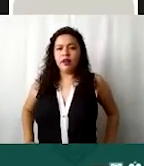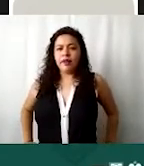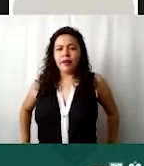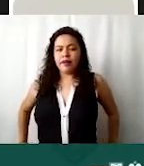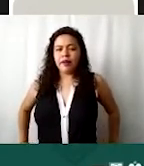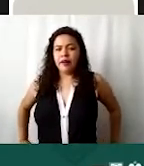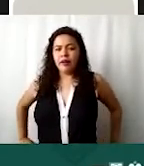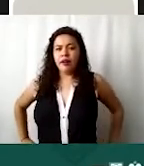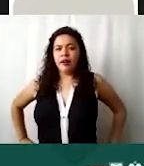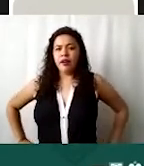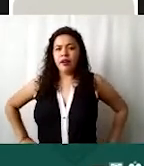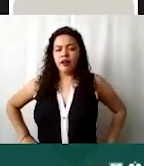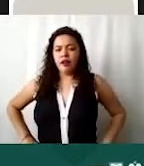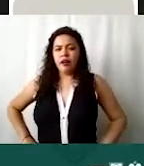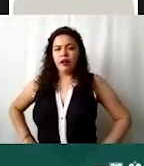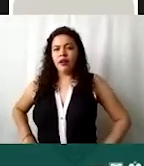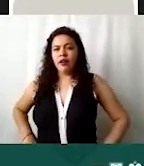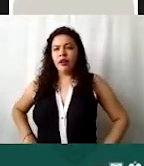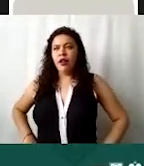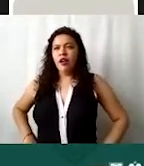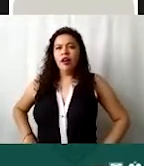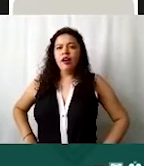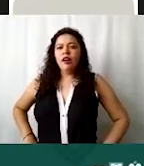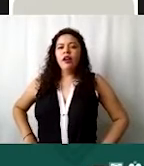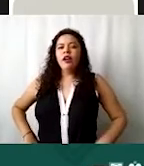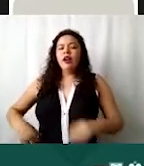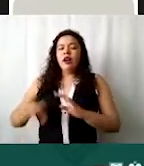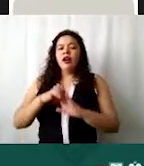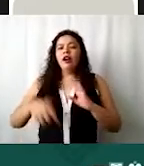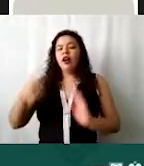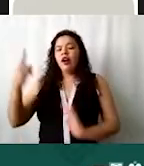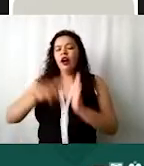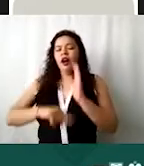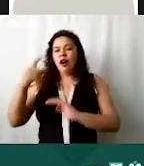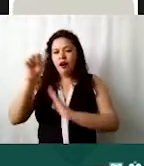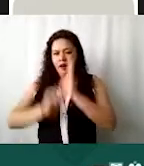y entonces aquí serían por ejemplo mil mensual